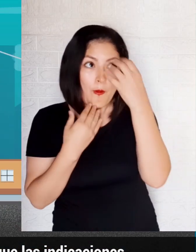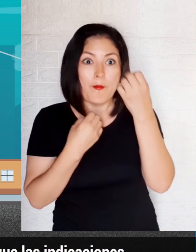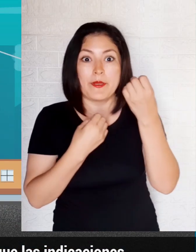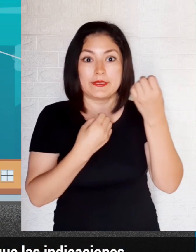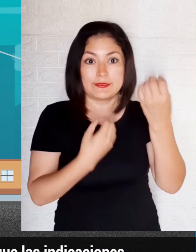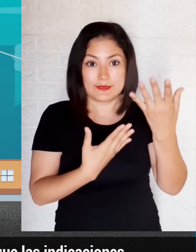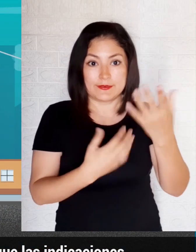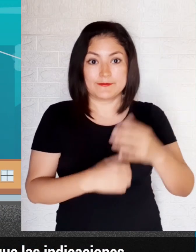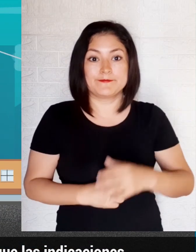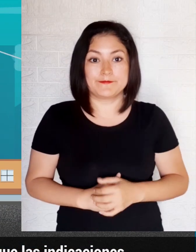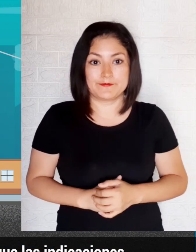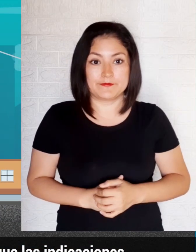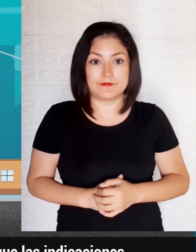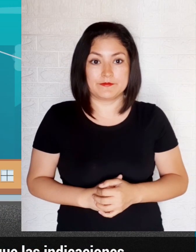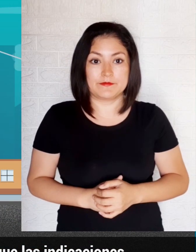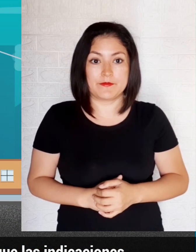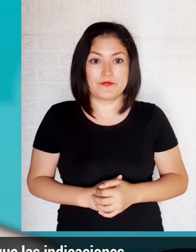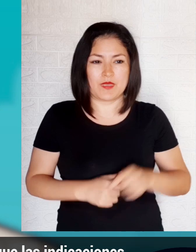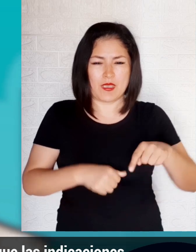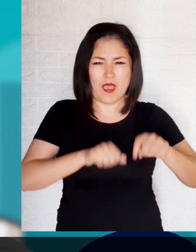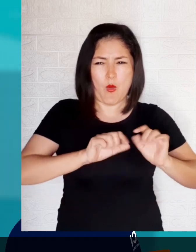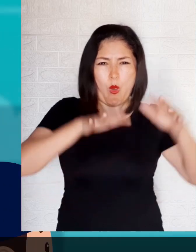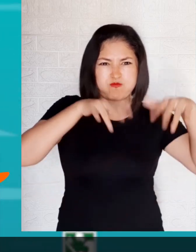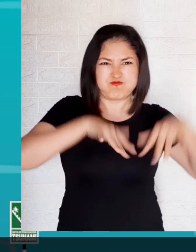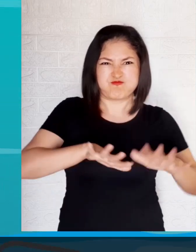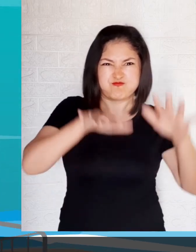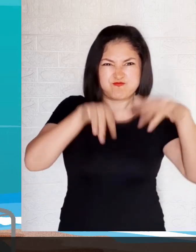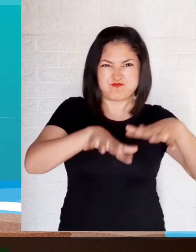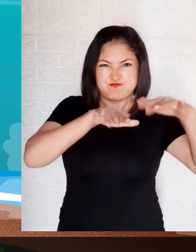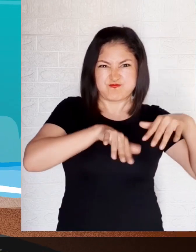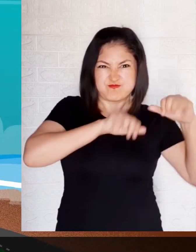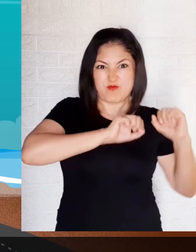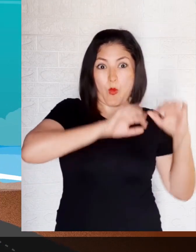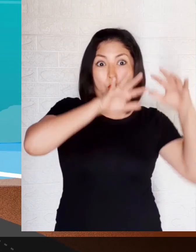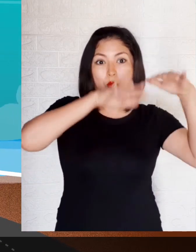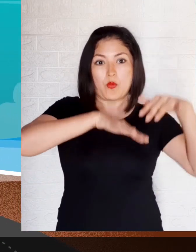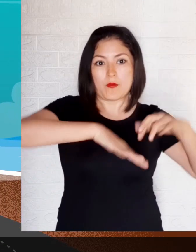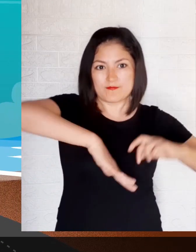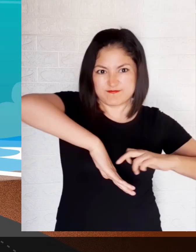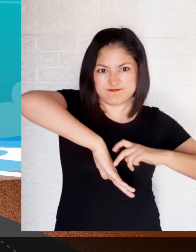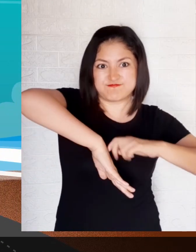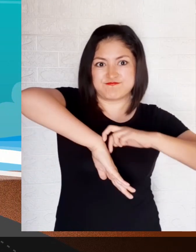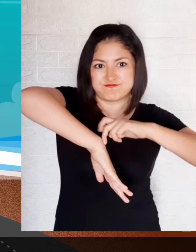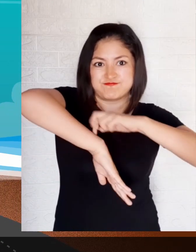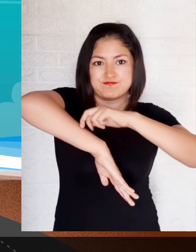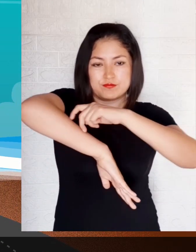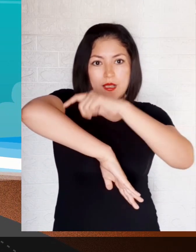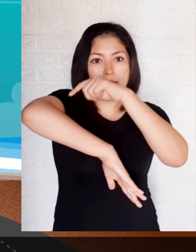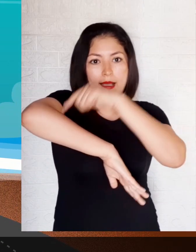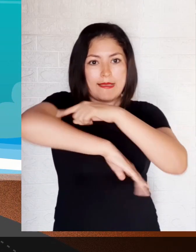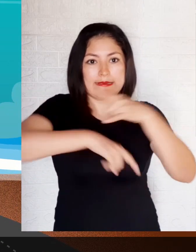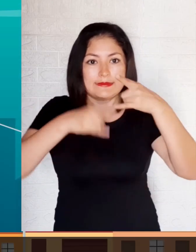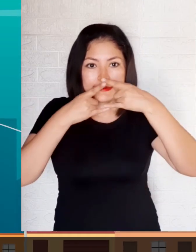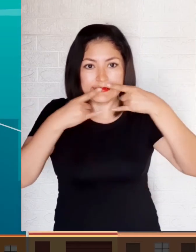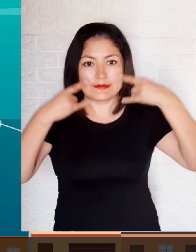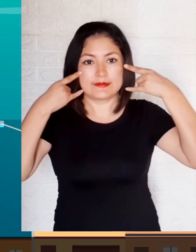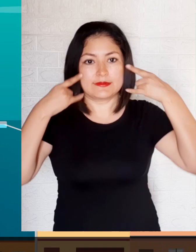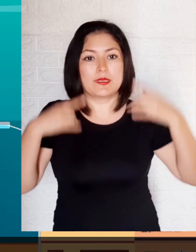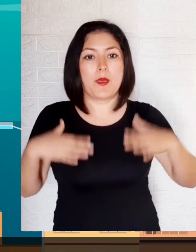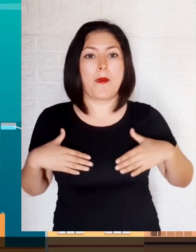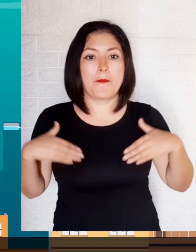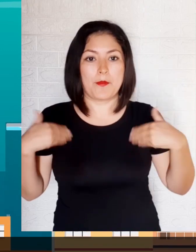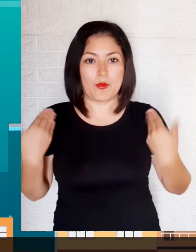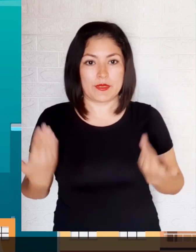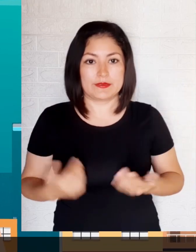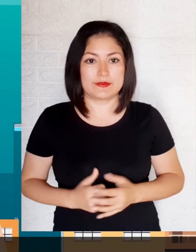autoridades o voluntarios hasta el fin del simulacro. En zonas expuestas a tsunami, evacúa hacia zonas altas y seguras. De ser